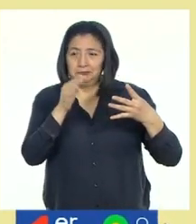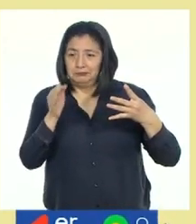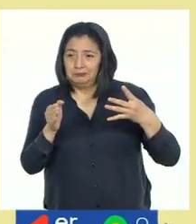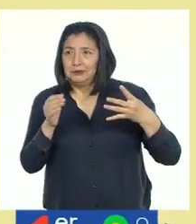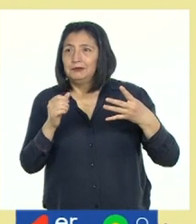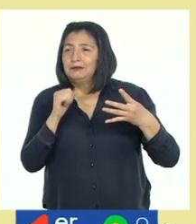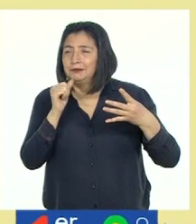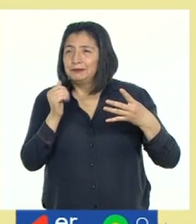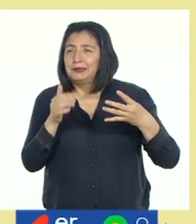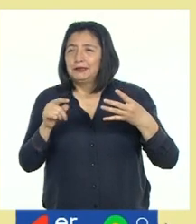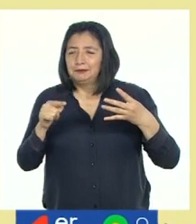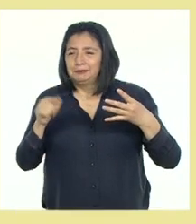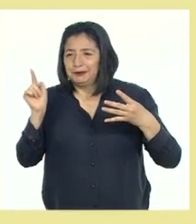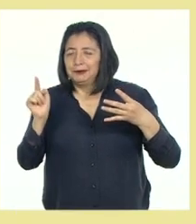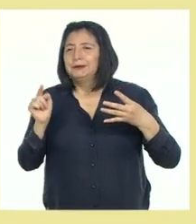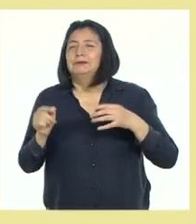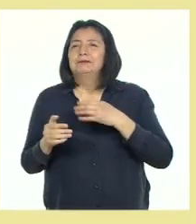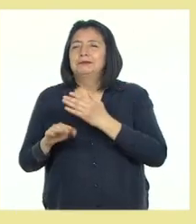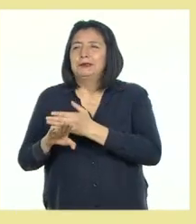Mejorar.